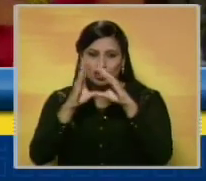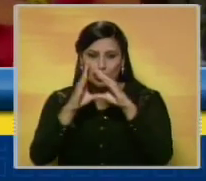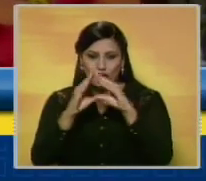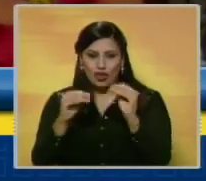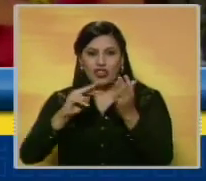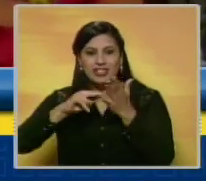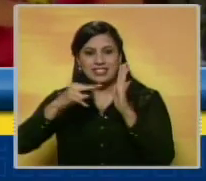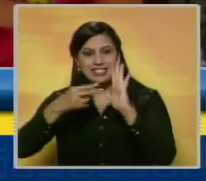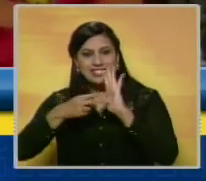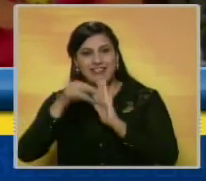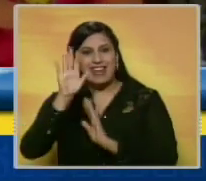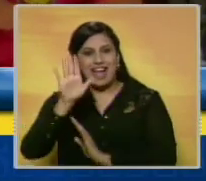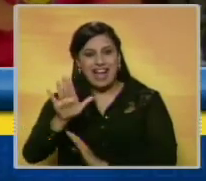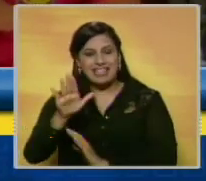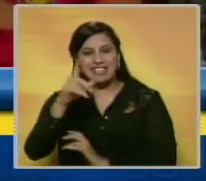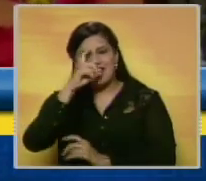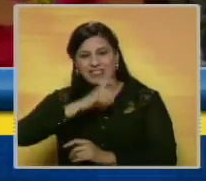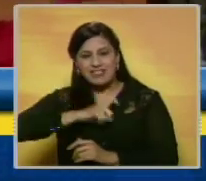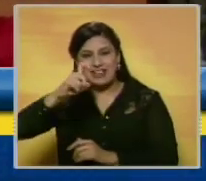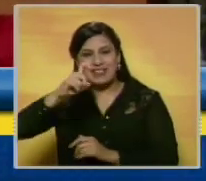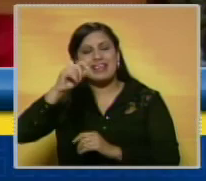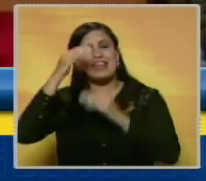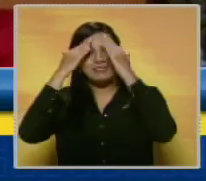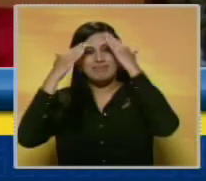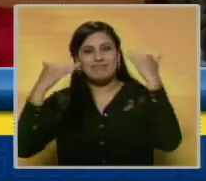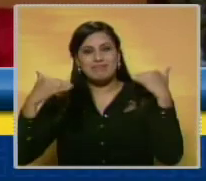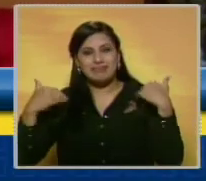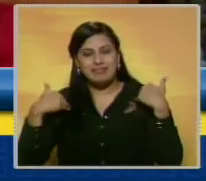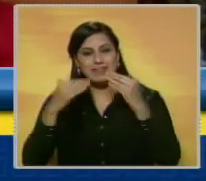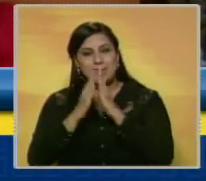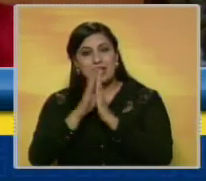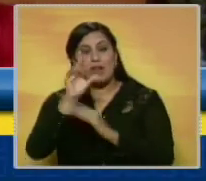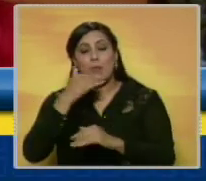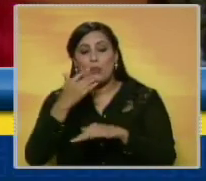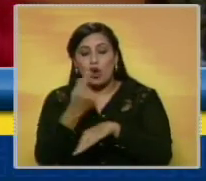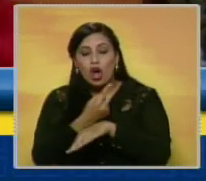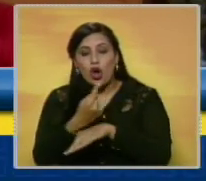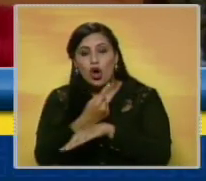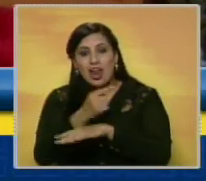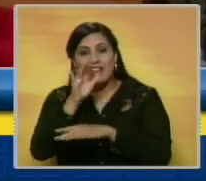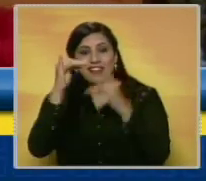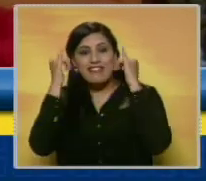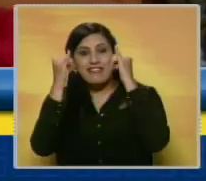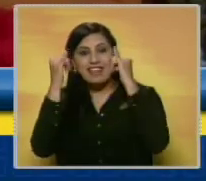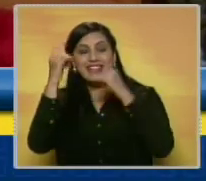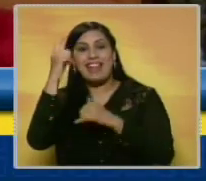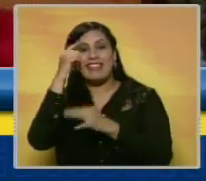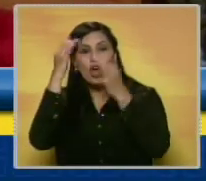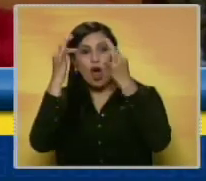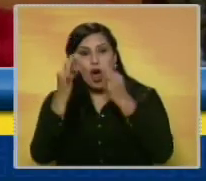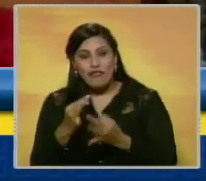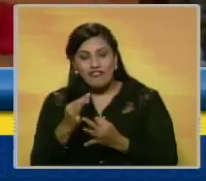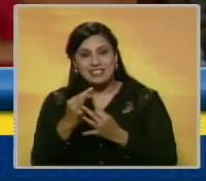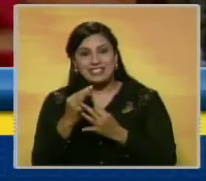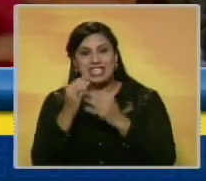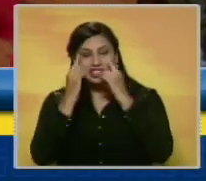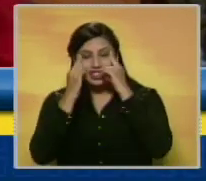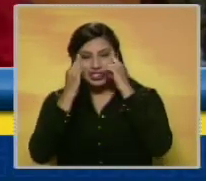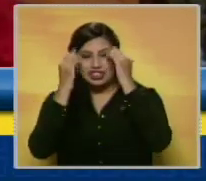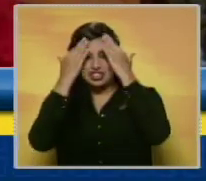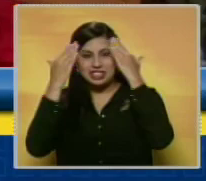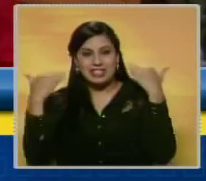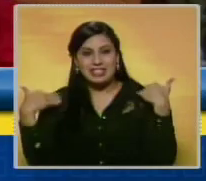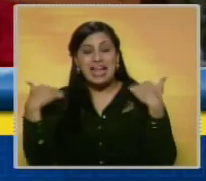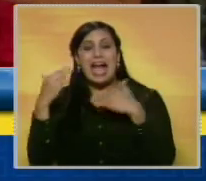los incidentes de esta 49ª Feria de la Virgen de Chiquinquirá. Y por supuesto a poquitas horas de celebrarse el Día de Nuestra Chinita. Un ambiente